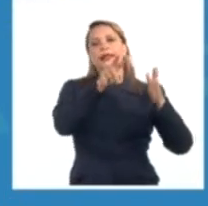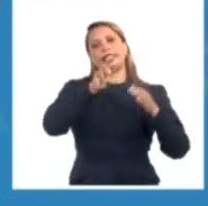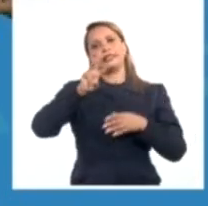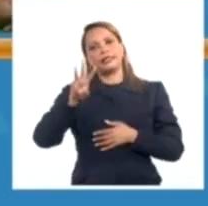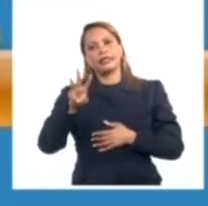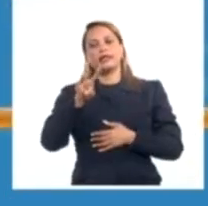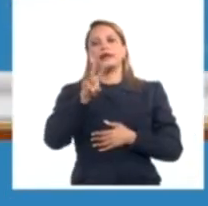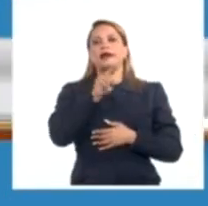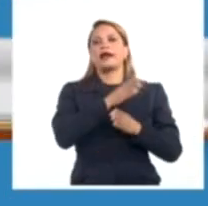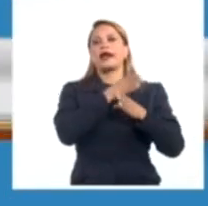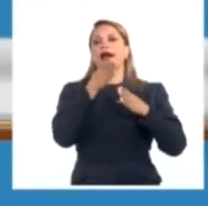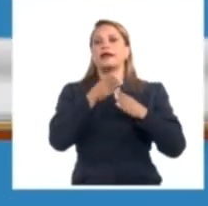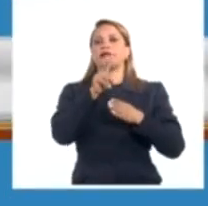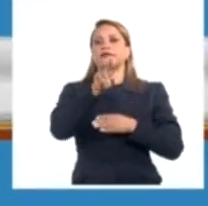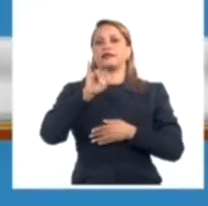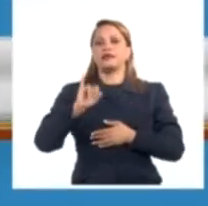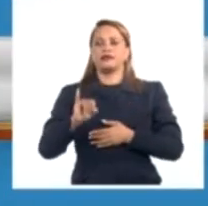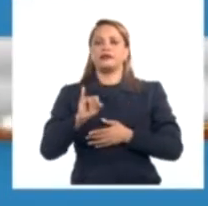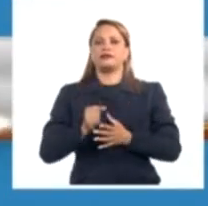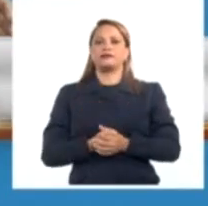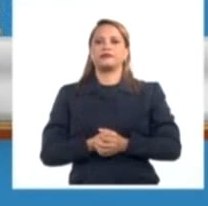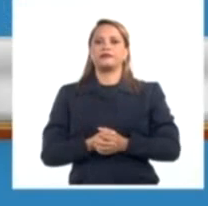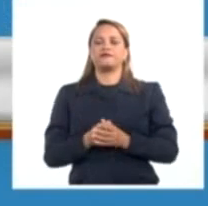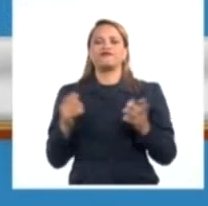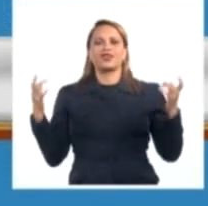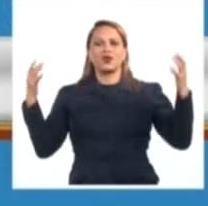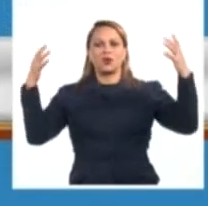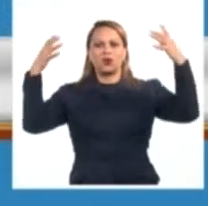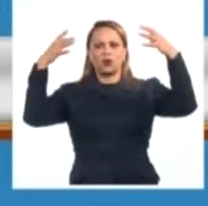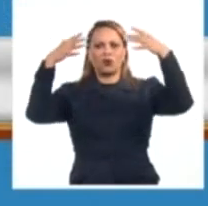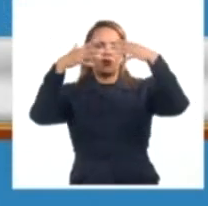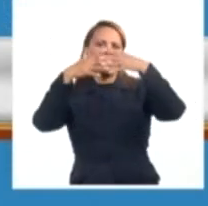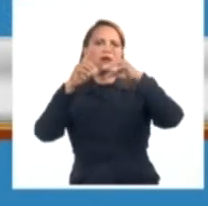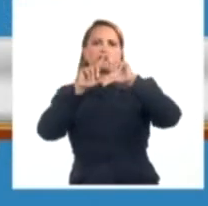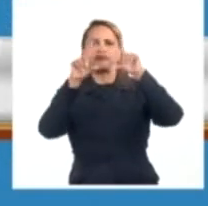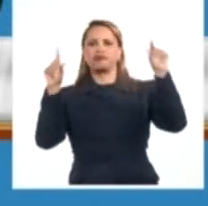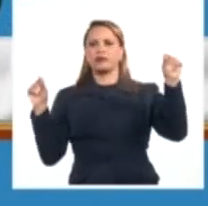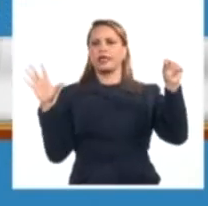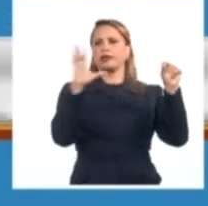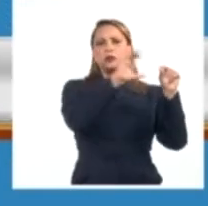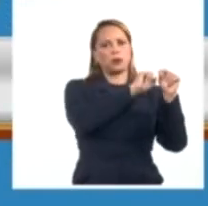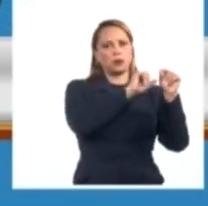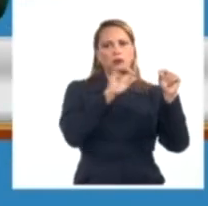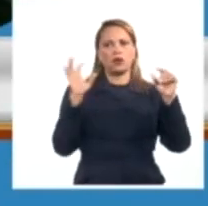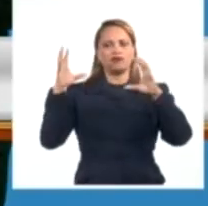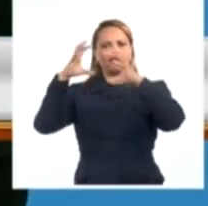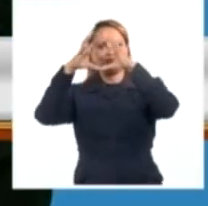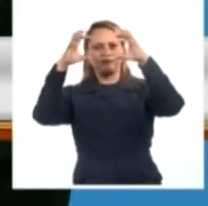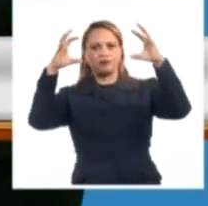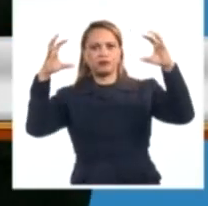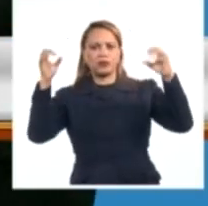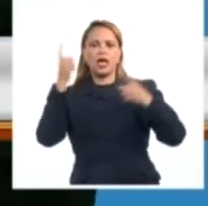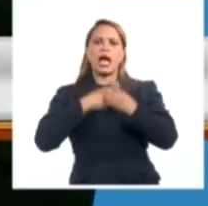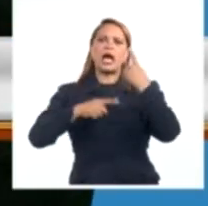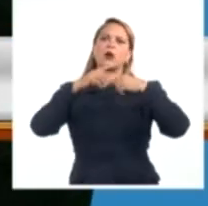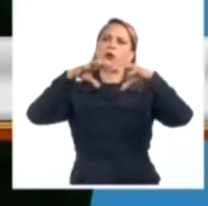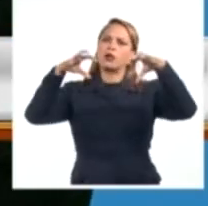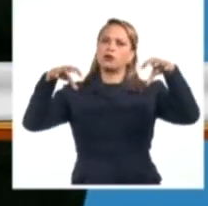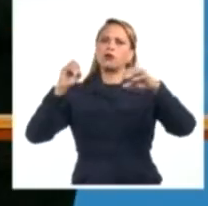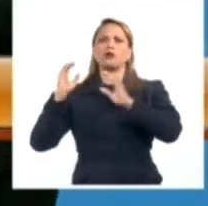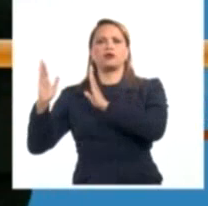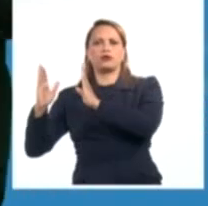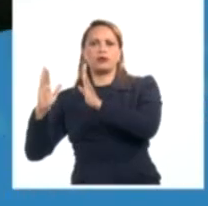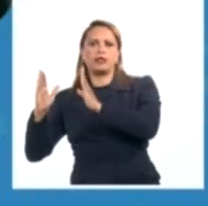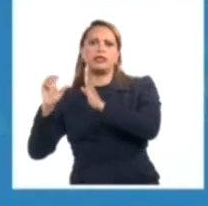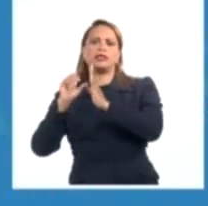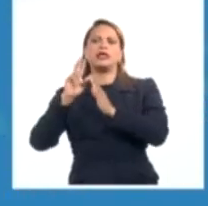y 26 grados Celsius. Los nublados a lo largo de casi todo el archipiélago, algunas lluvias en la región occidental, también en zonas de la